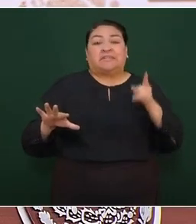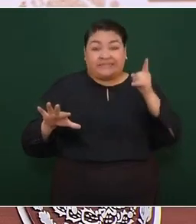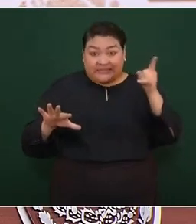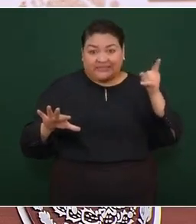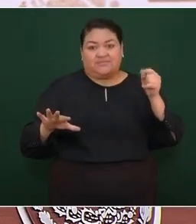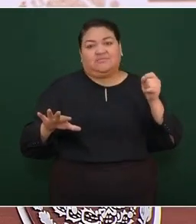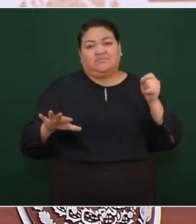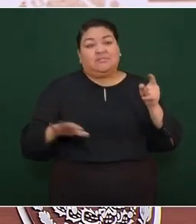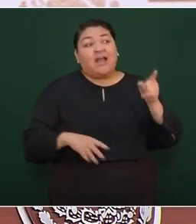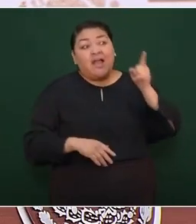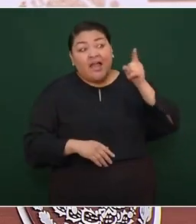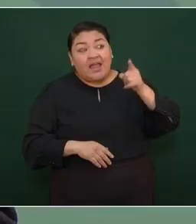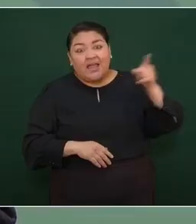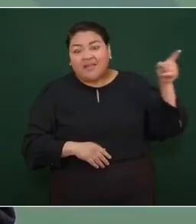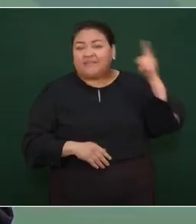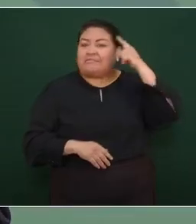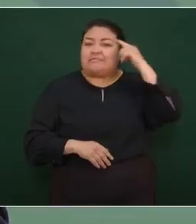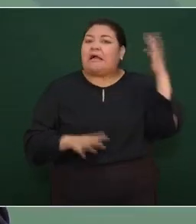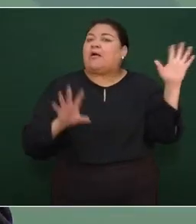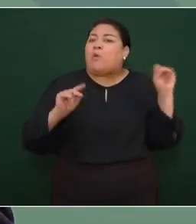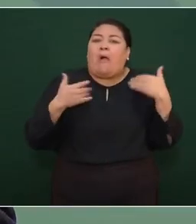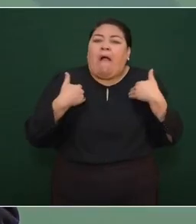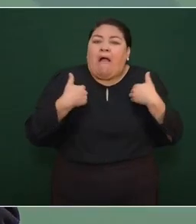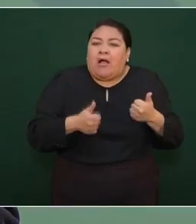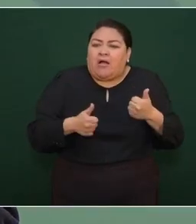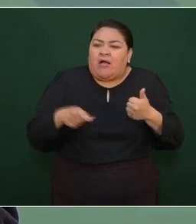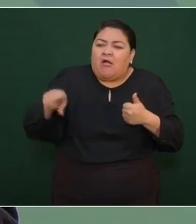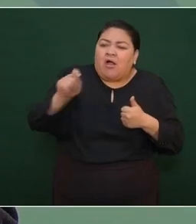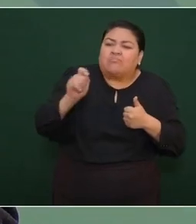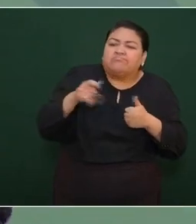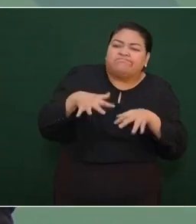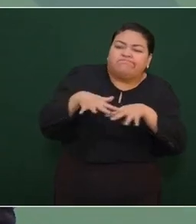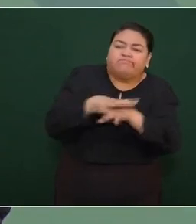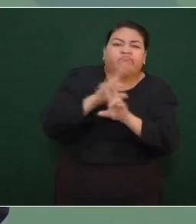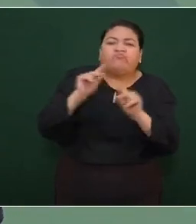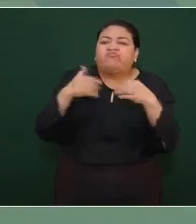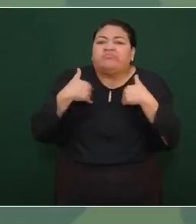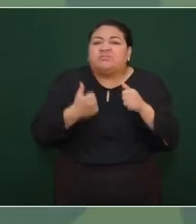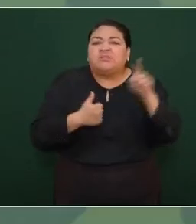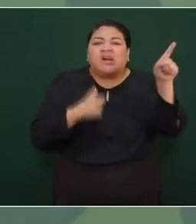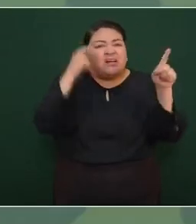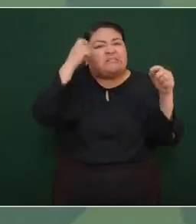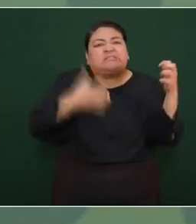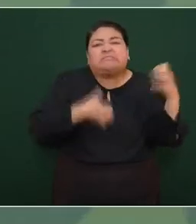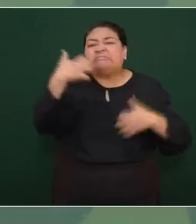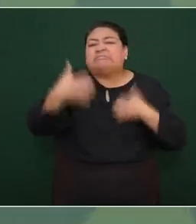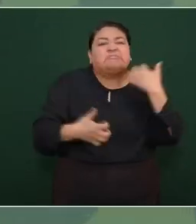por eso no entienden lo que está pasando y se enojan mucho